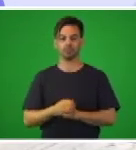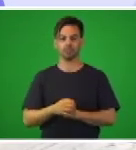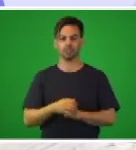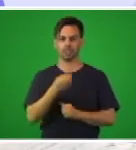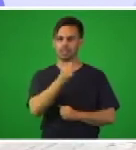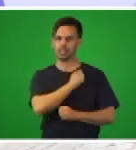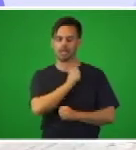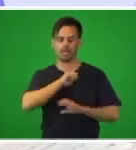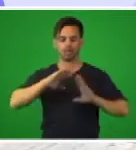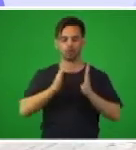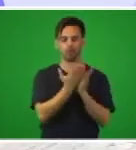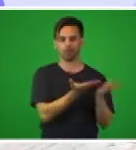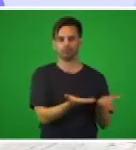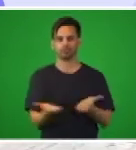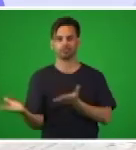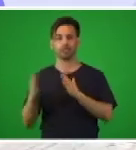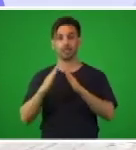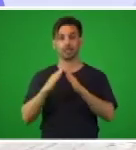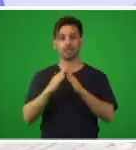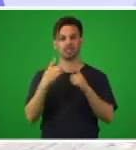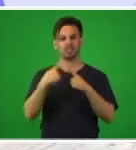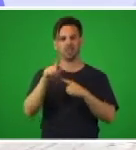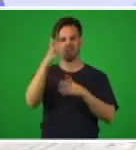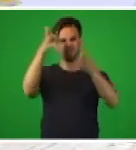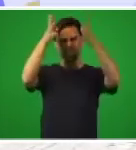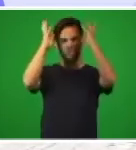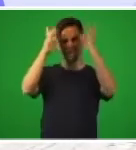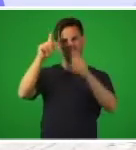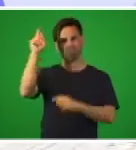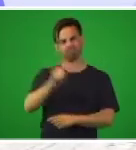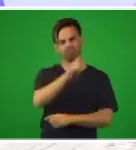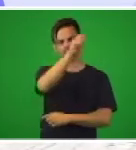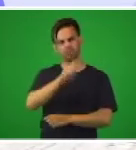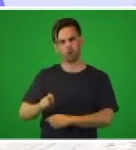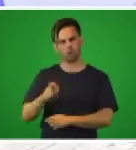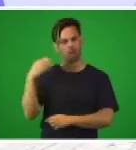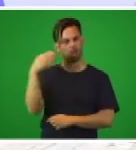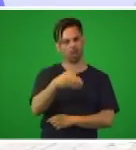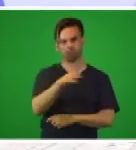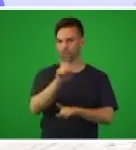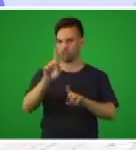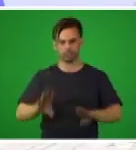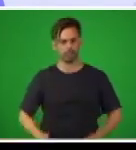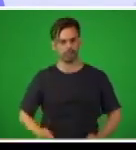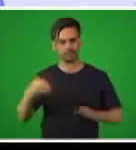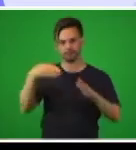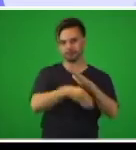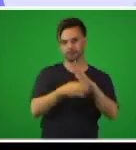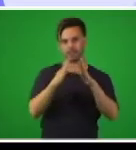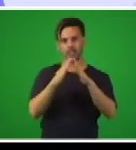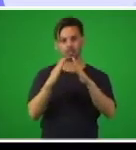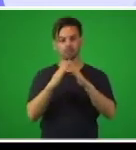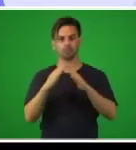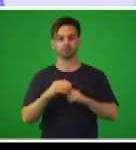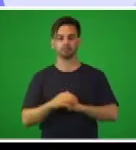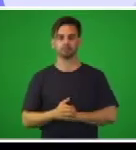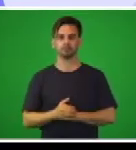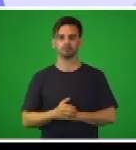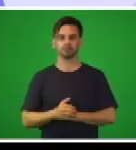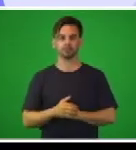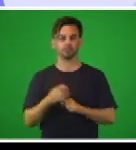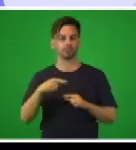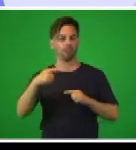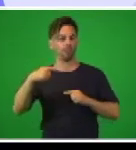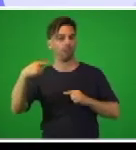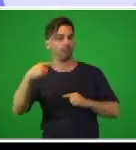texto, pero lo dejamos para ustedes para estudio independiente para que puedan leer en voz alta. Y a continuación es